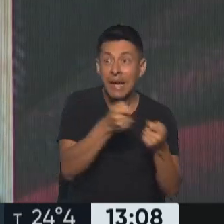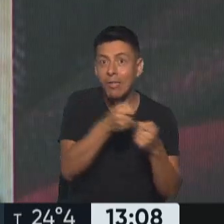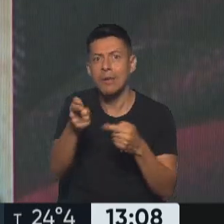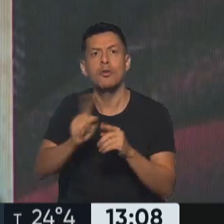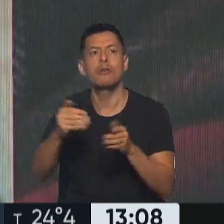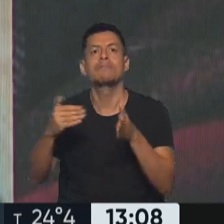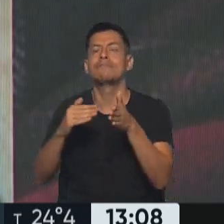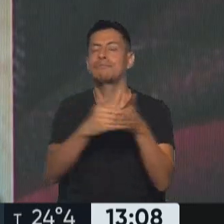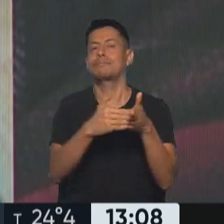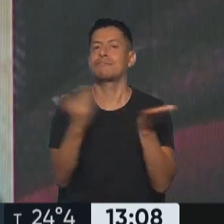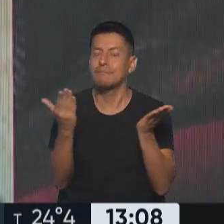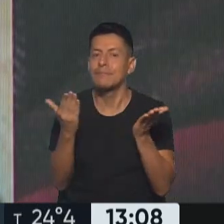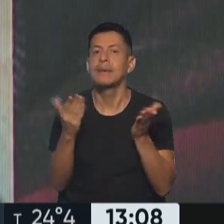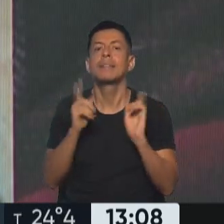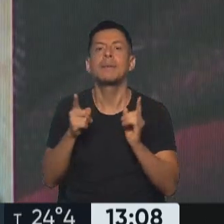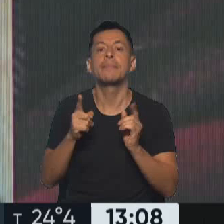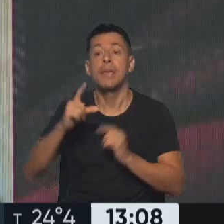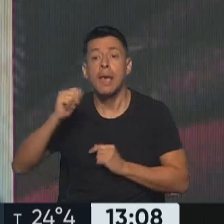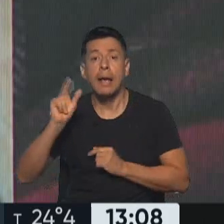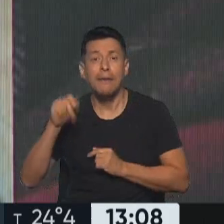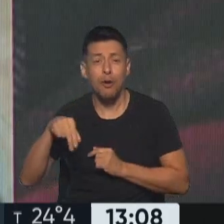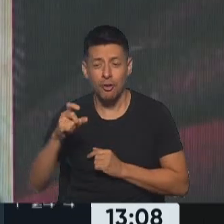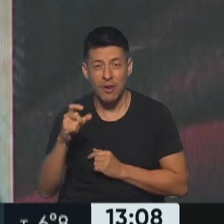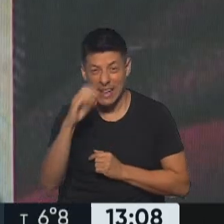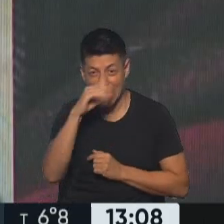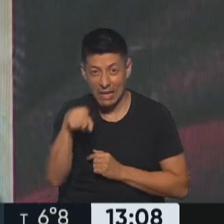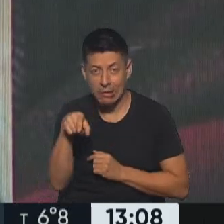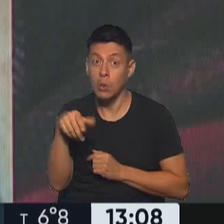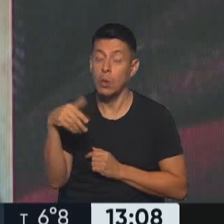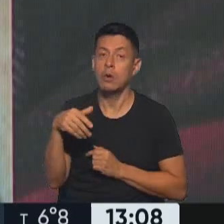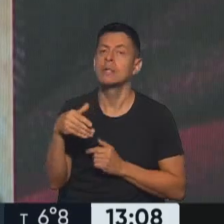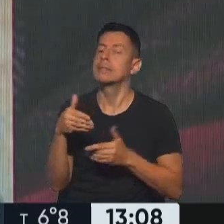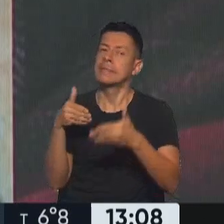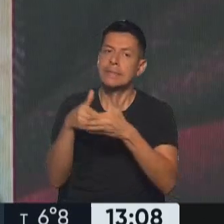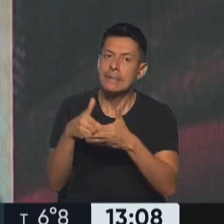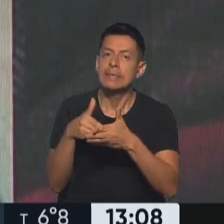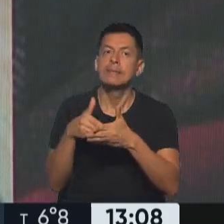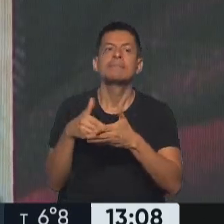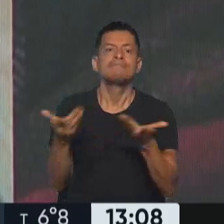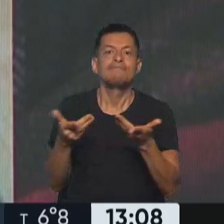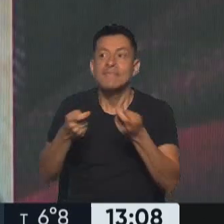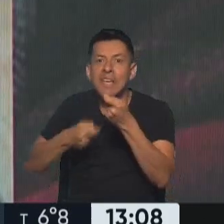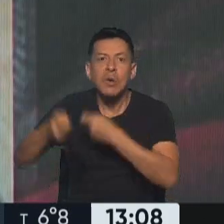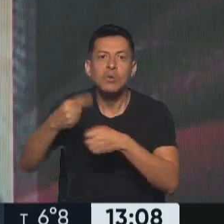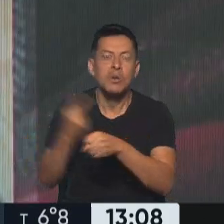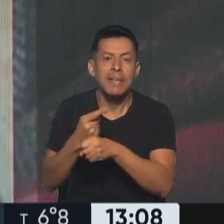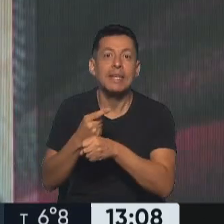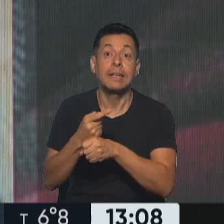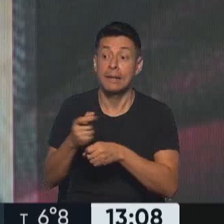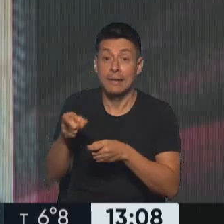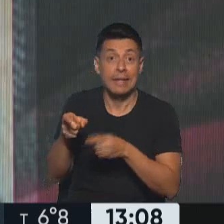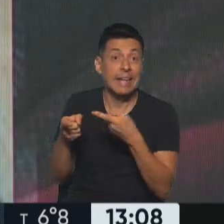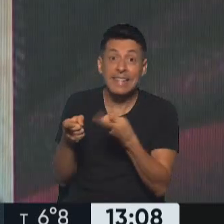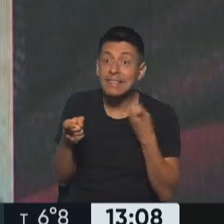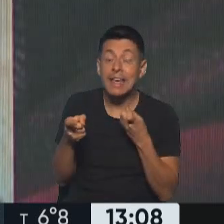El bloqueo, la importación de carbón. Esto es importante porque el carbón sirve para lo que es la generación de energía y teniendo en cuenta